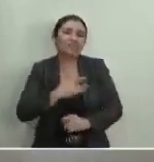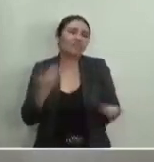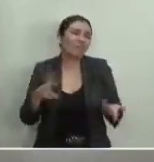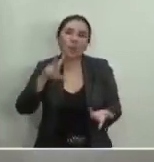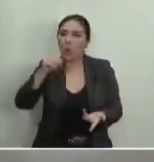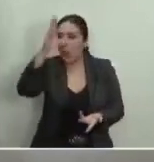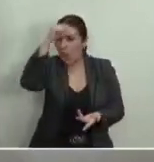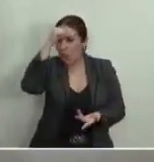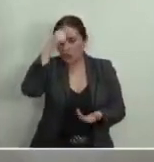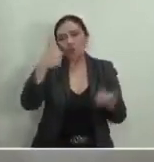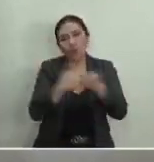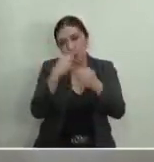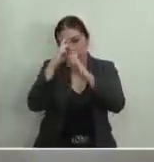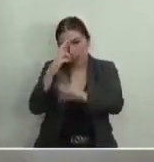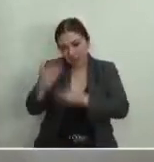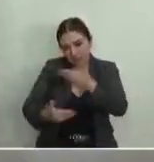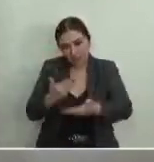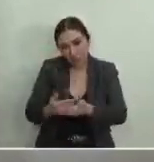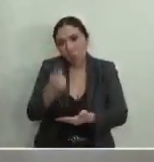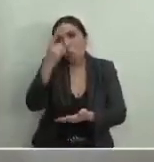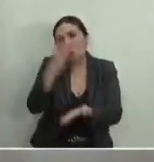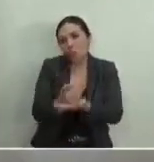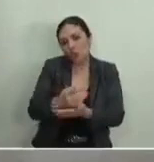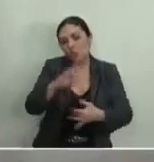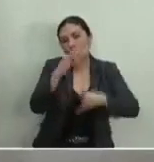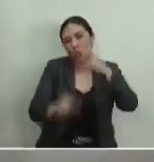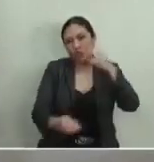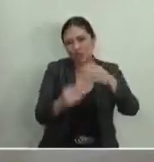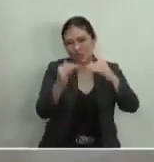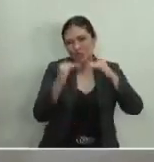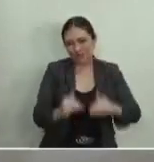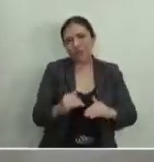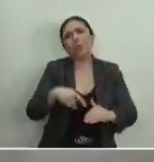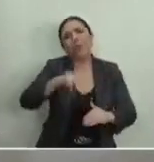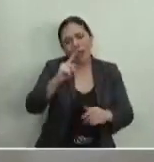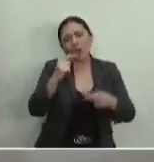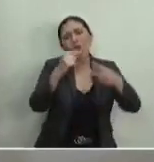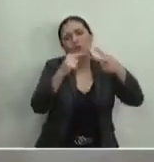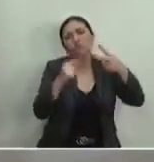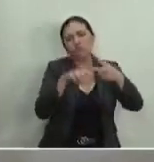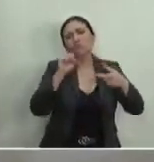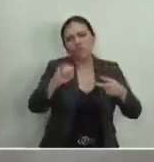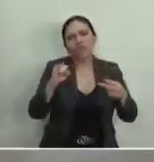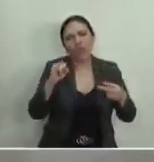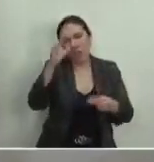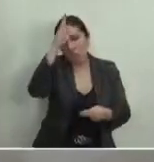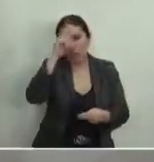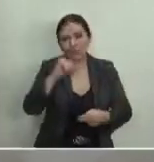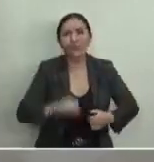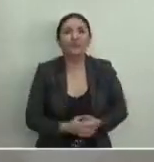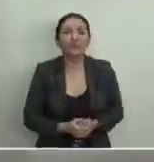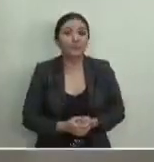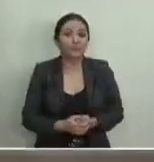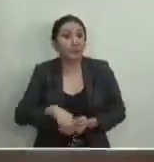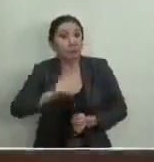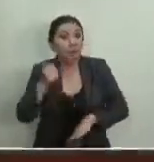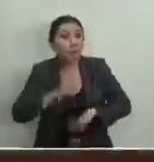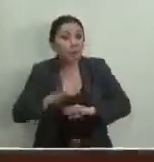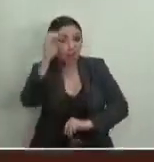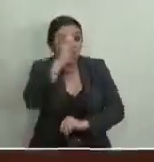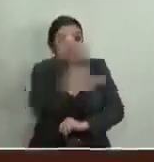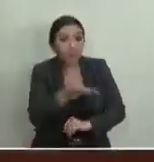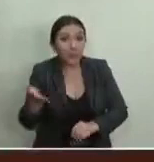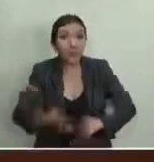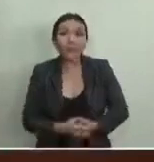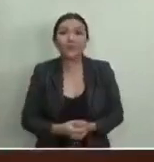por las que respetuosamente me separaría solamente de esta última parte, aunque coincidiendo con la revocación. No sé si hubiera alguna otra intervención.